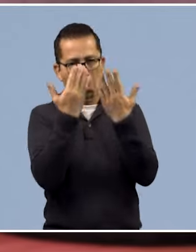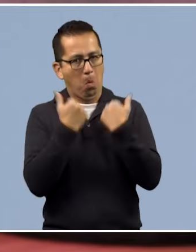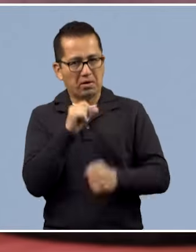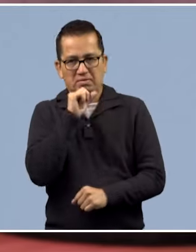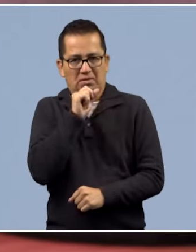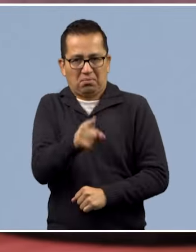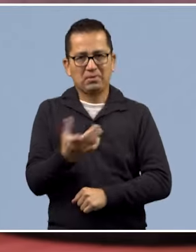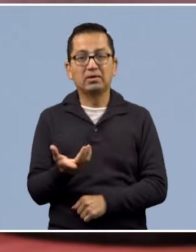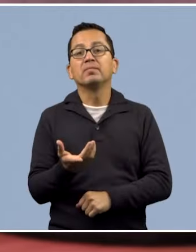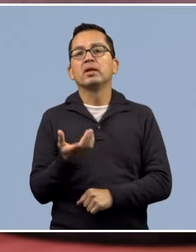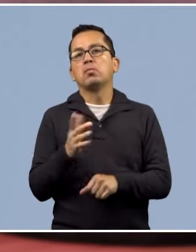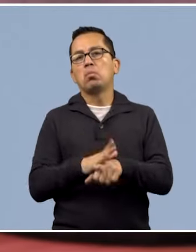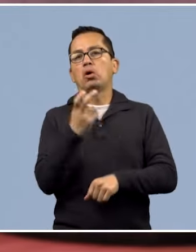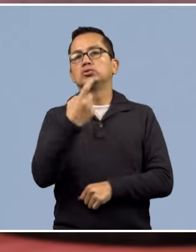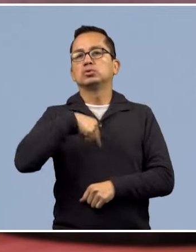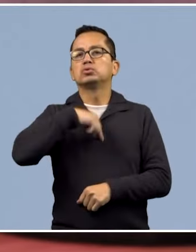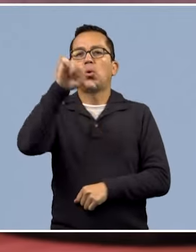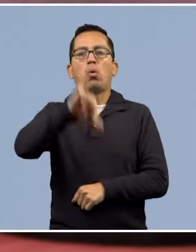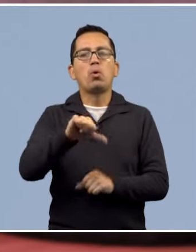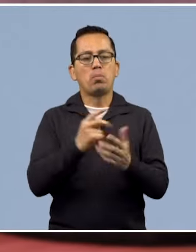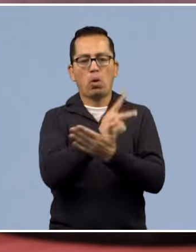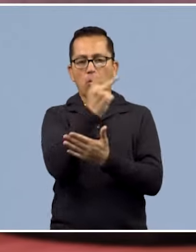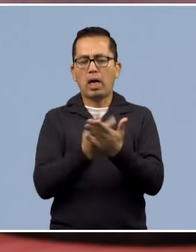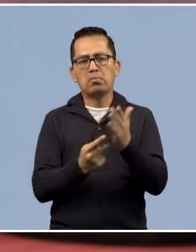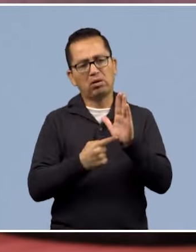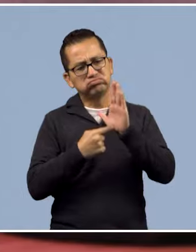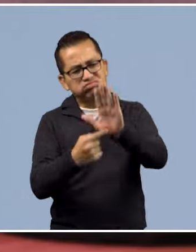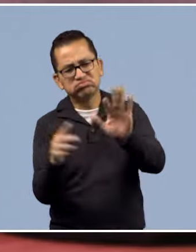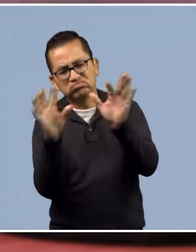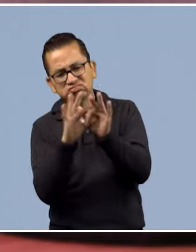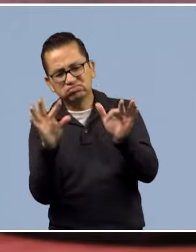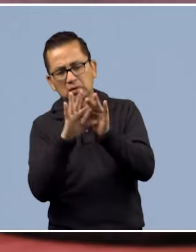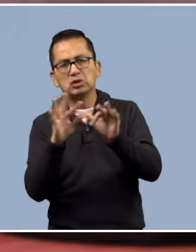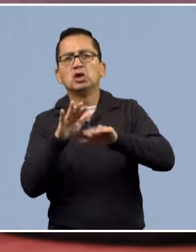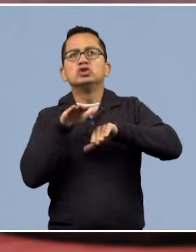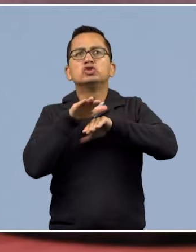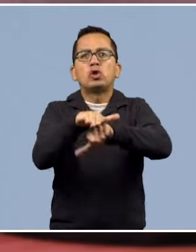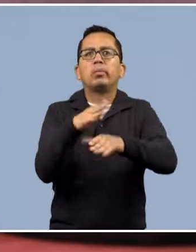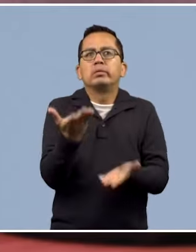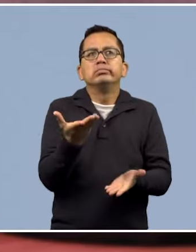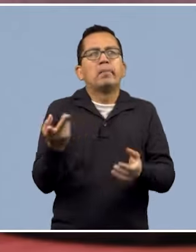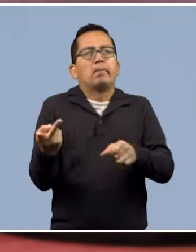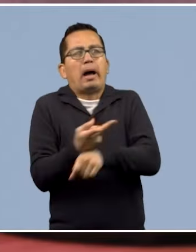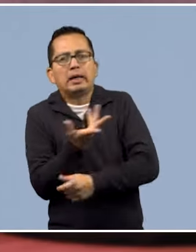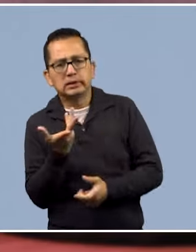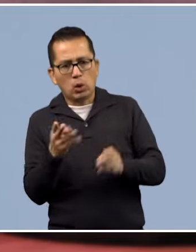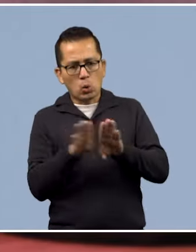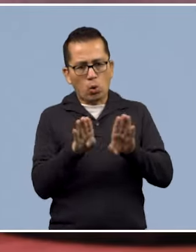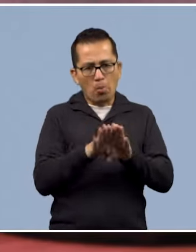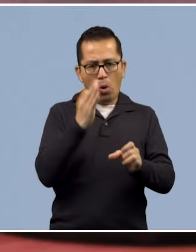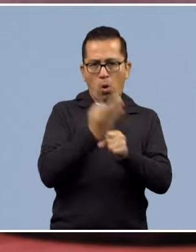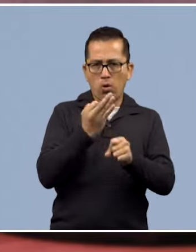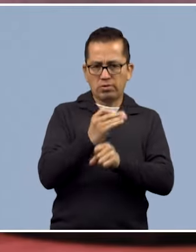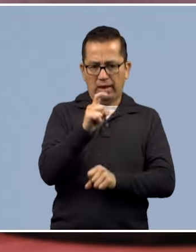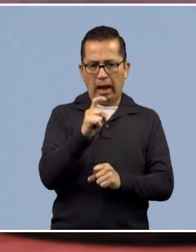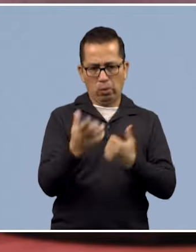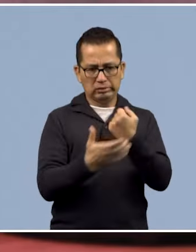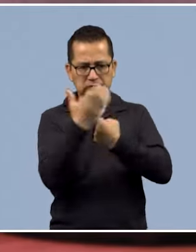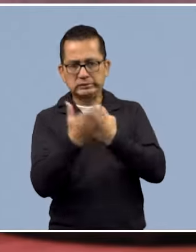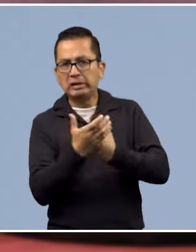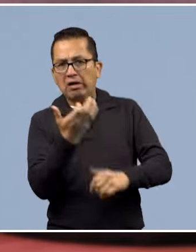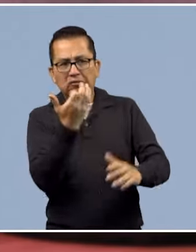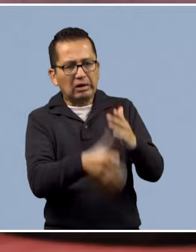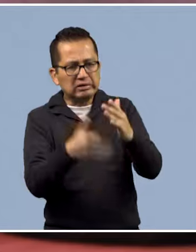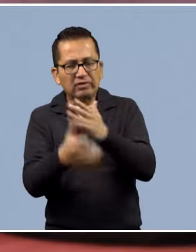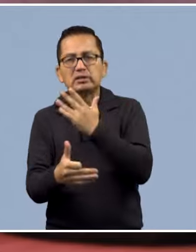posible. De ahí que a lo largo del programa hablaremos de algunas innovaciones tecnológicas que se ha buscado implementar para hacer frente al desabasto de